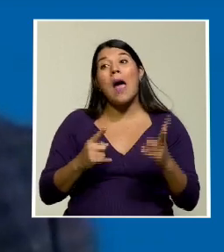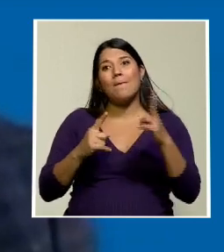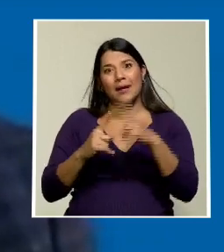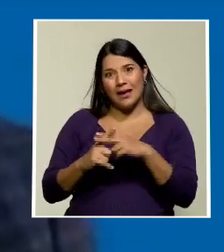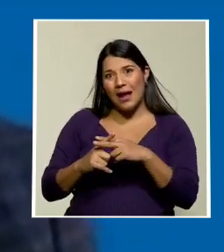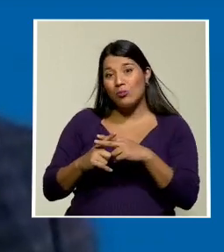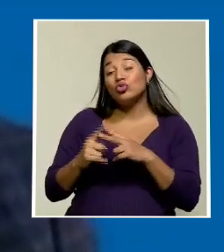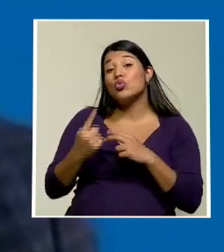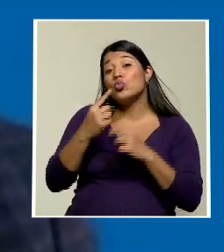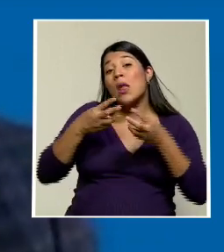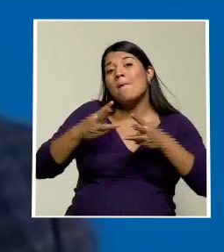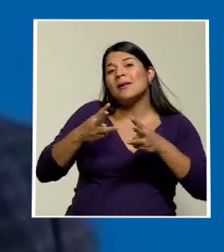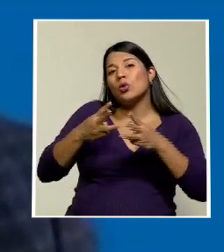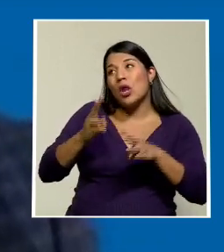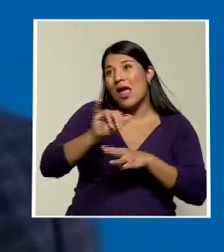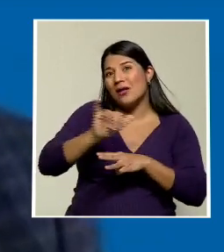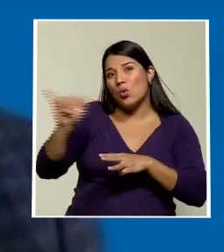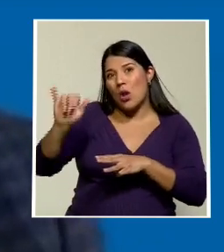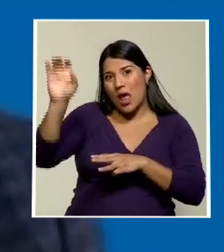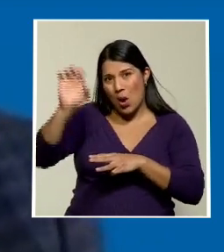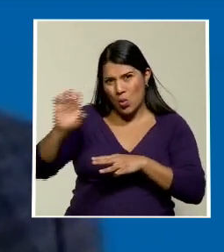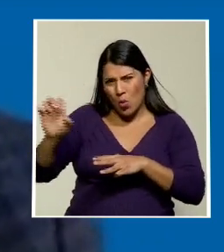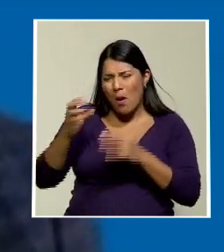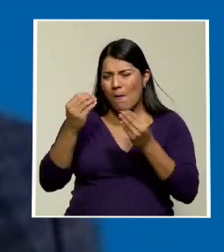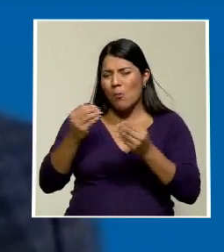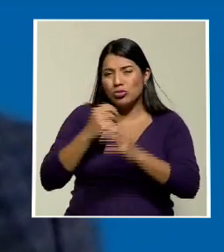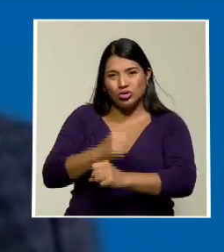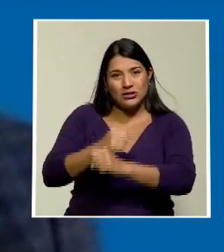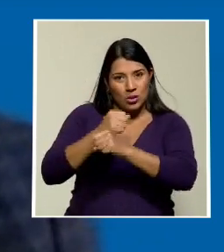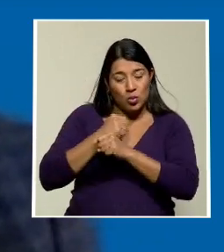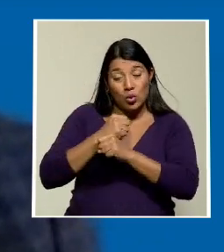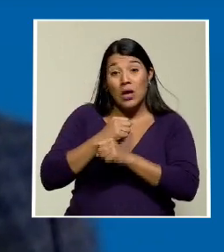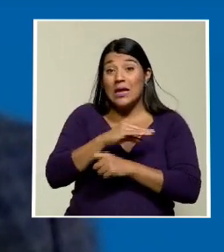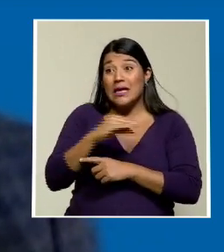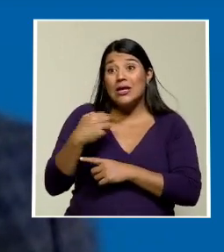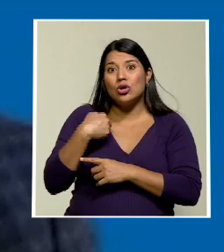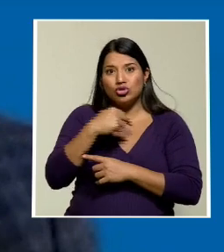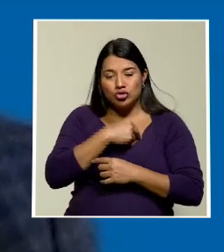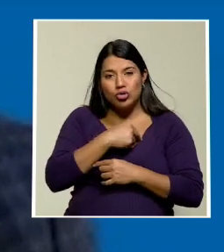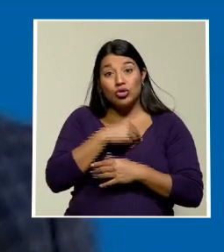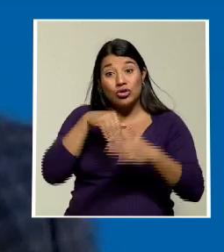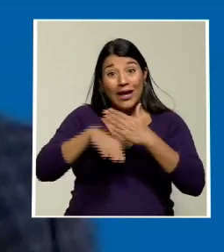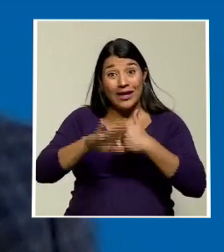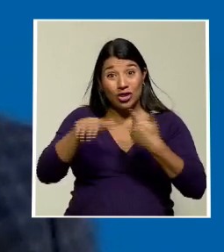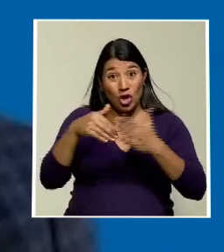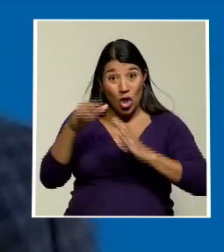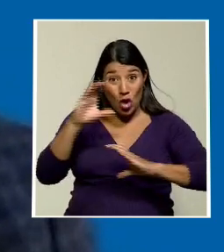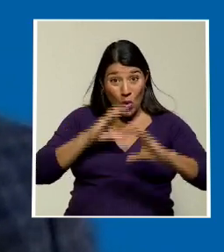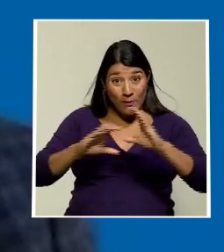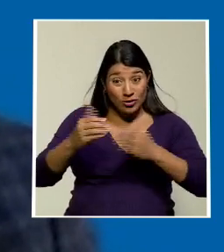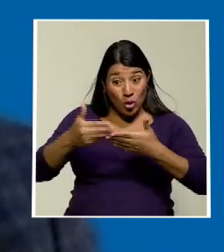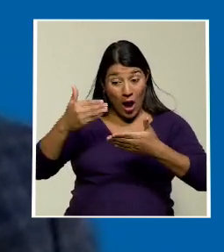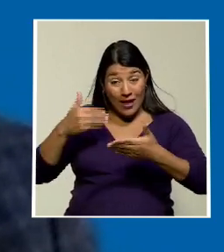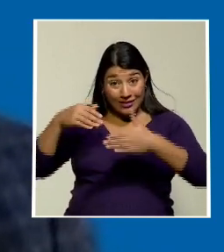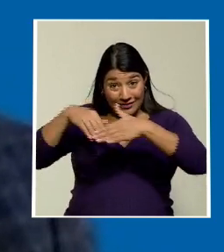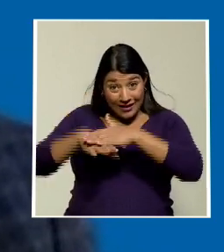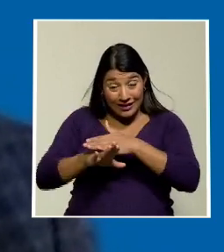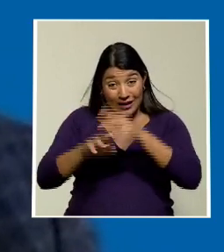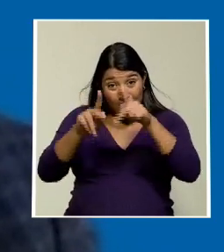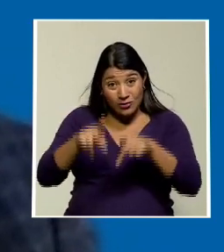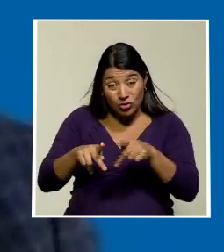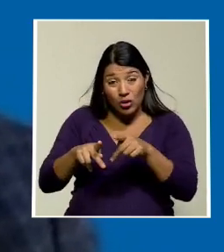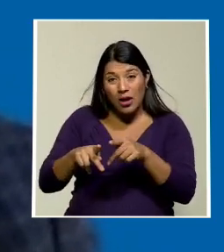europeo, que es bastante seguro. Vamos a tener lectores en todos los comercios que realmente verifican si ese certificado fue emitido o no por